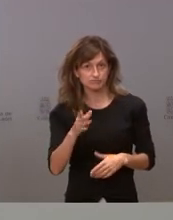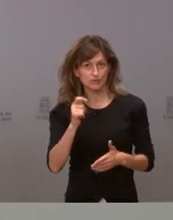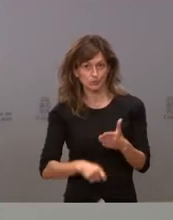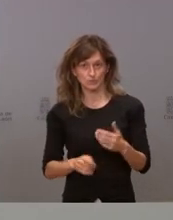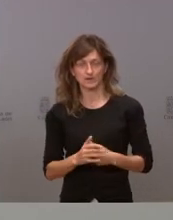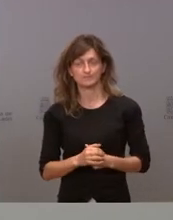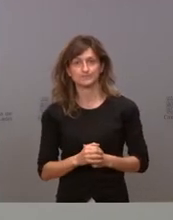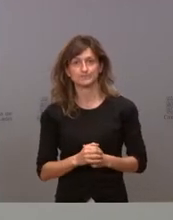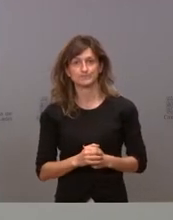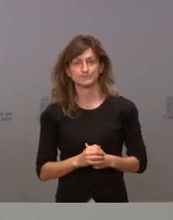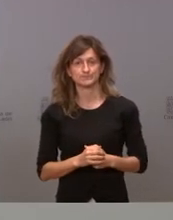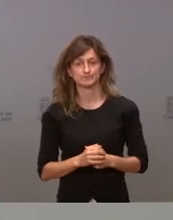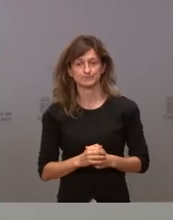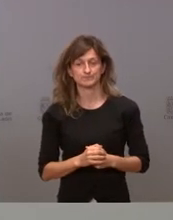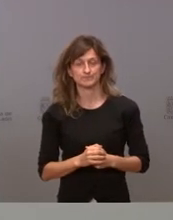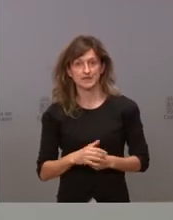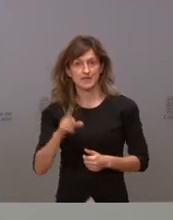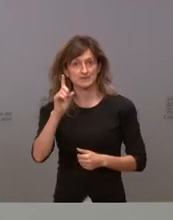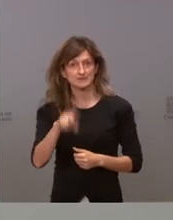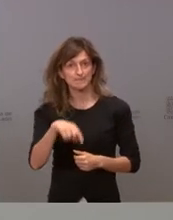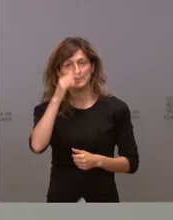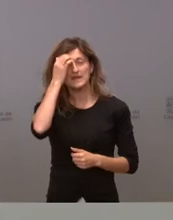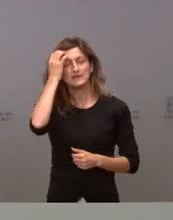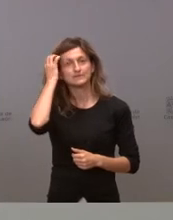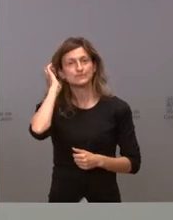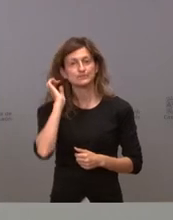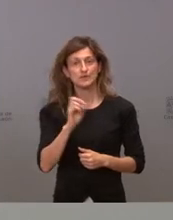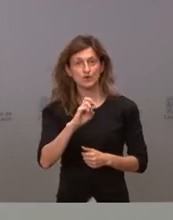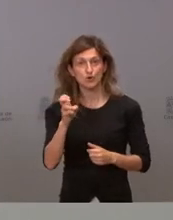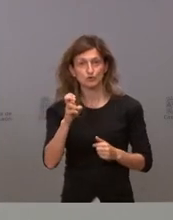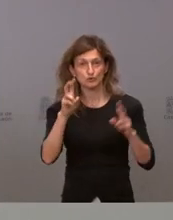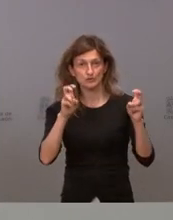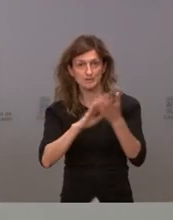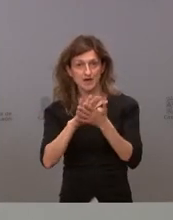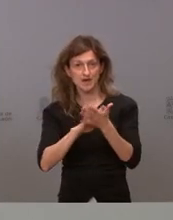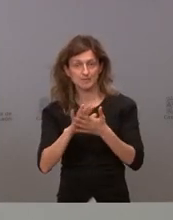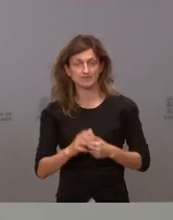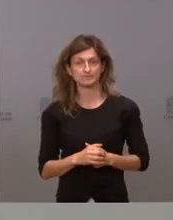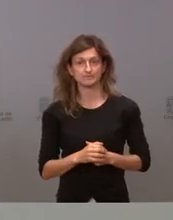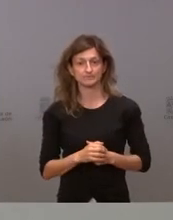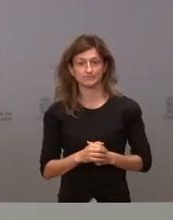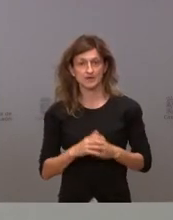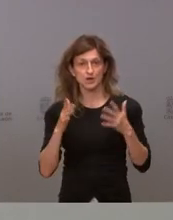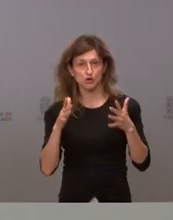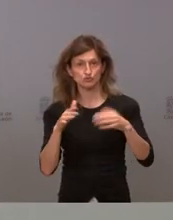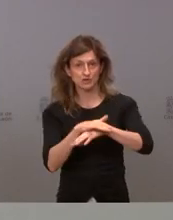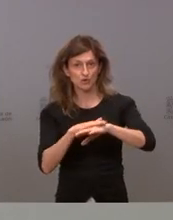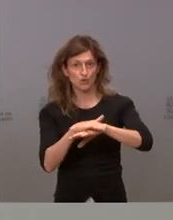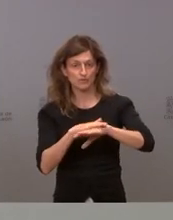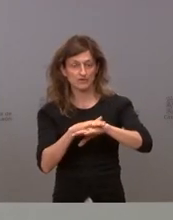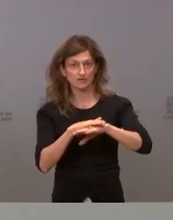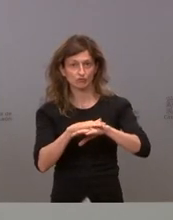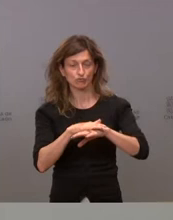también se ha tratado en otro orden de cosas en el consejo de gobierno las